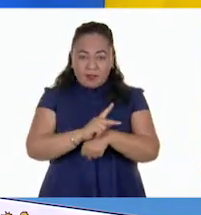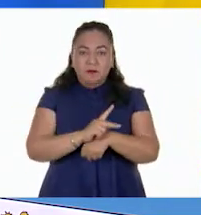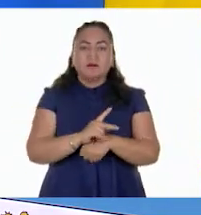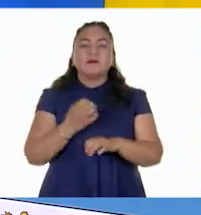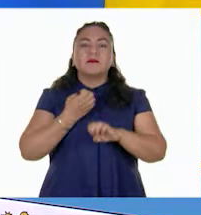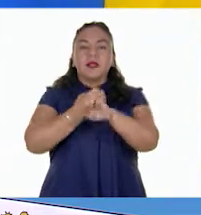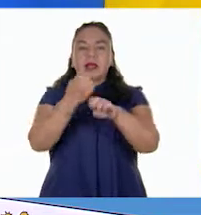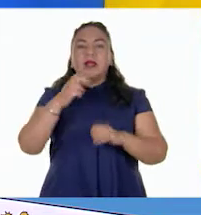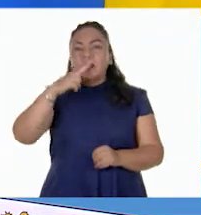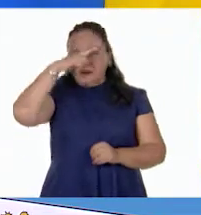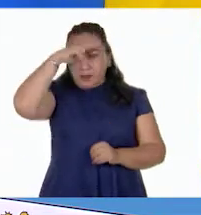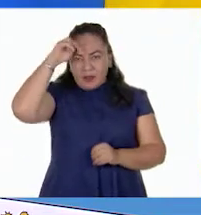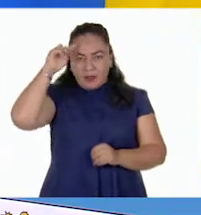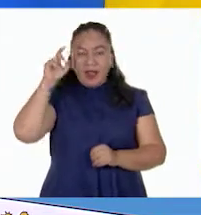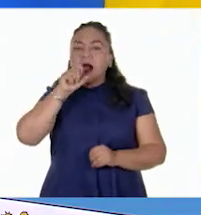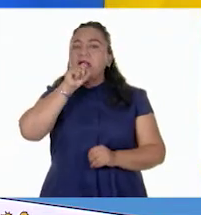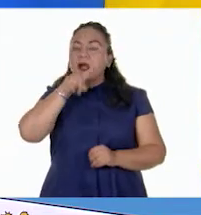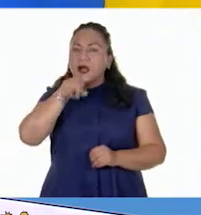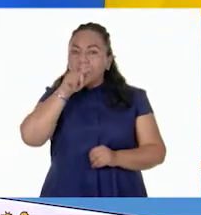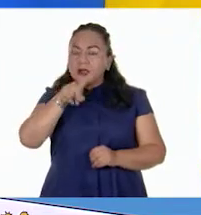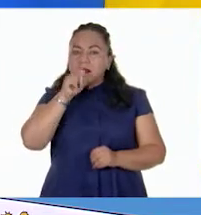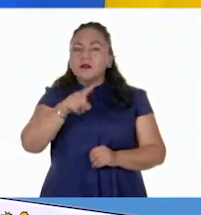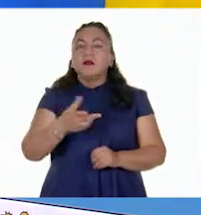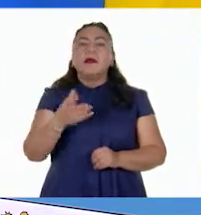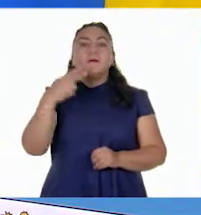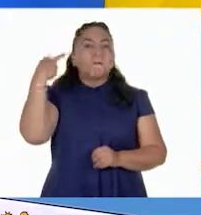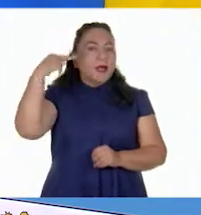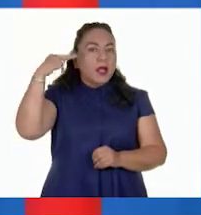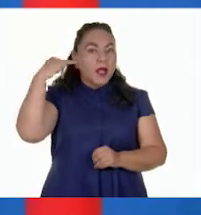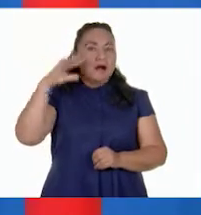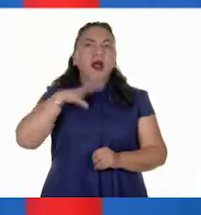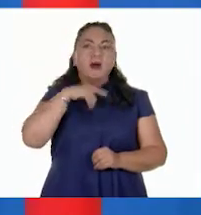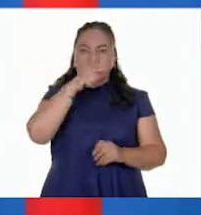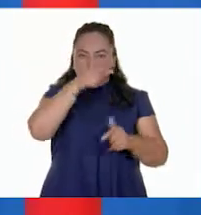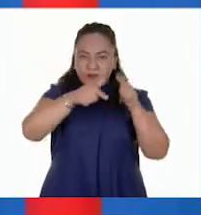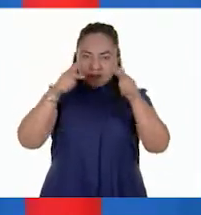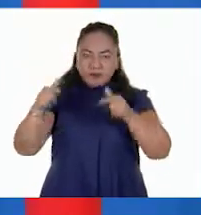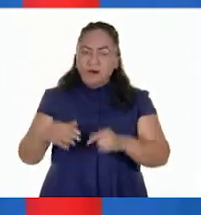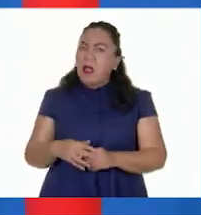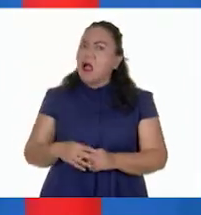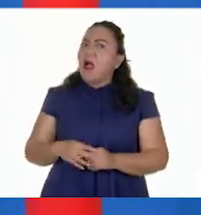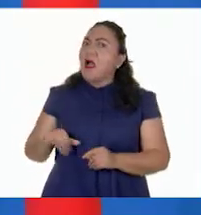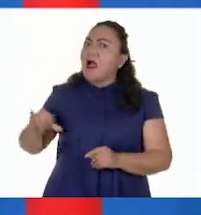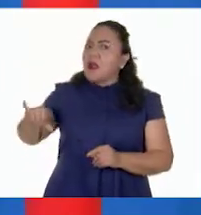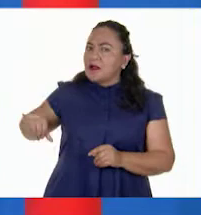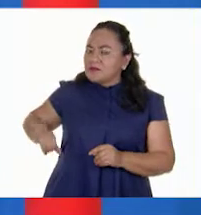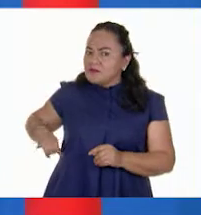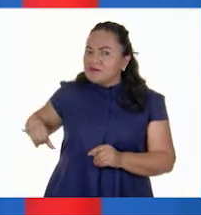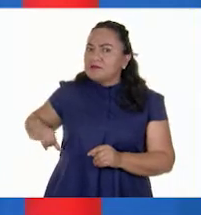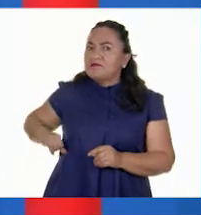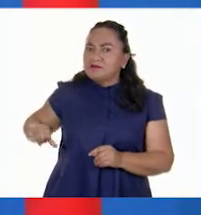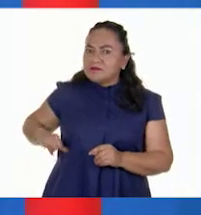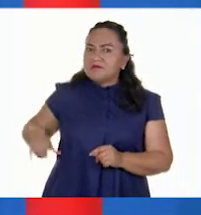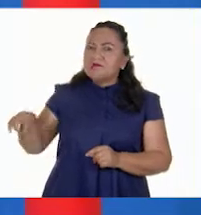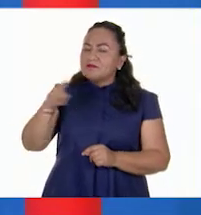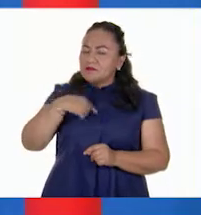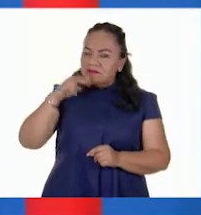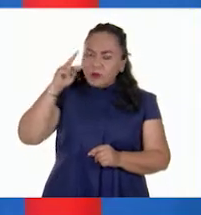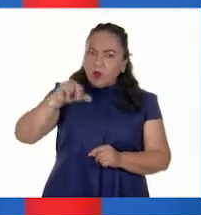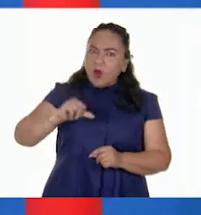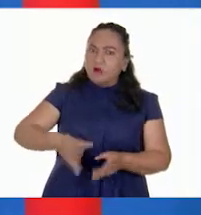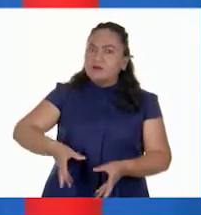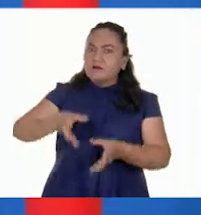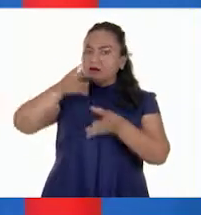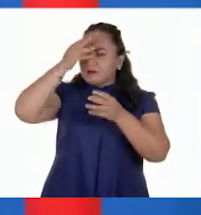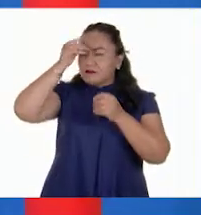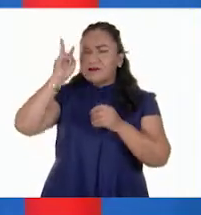Nayarit, Jalisco y Veracruz, entre otros. Maestro, qué interesante. Todo lo que hemos visto el día de